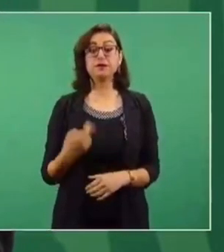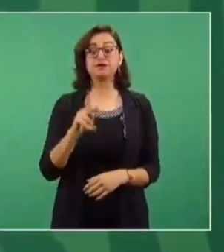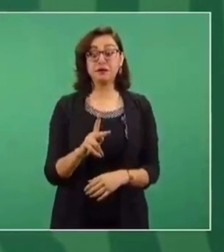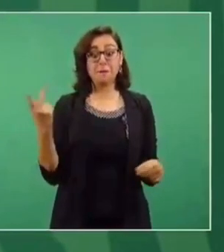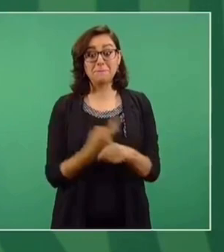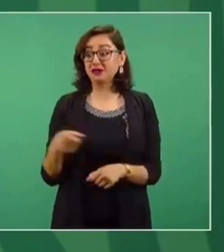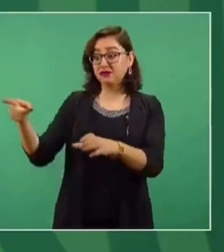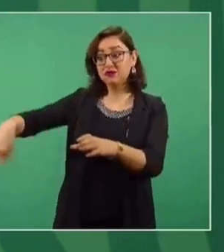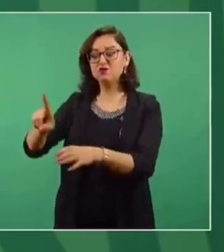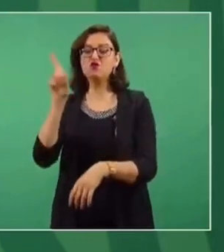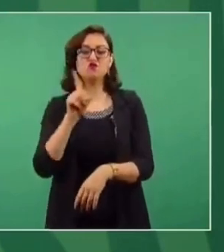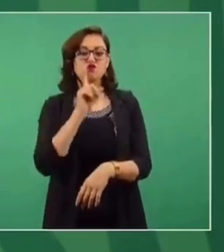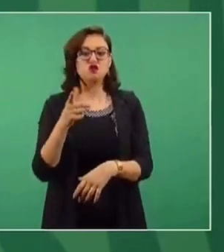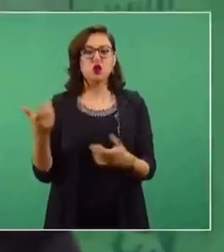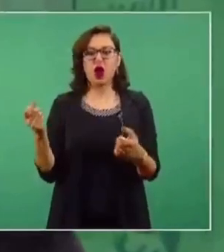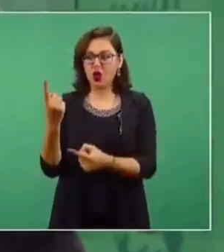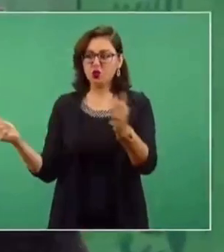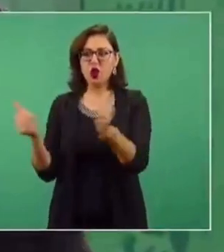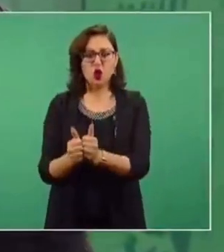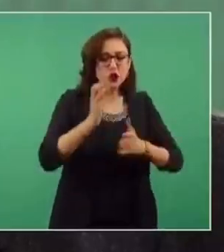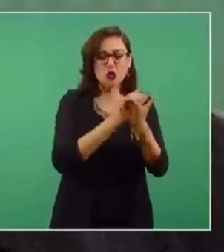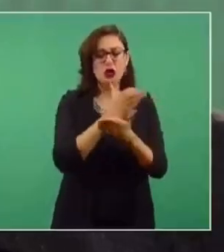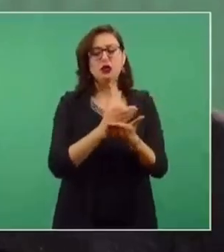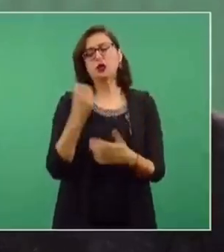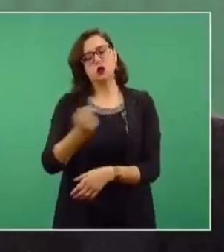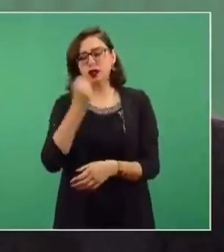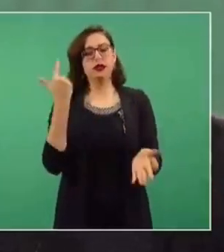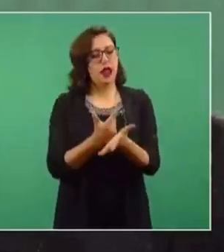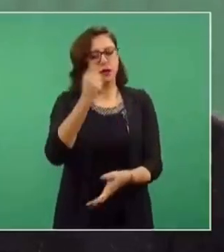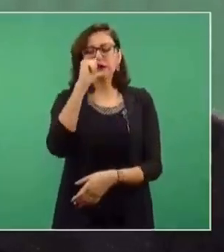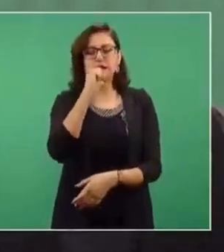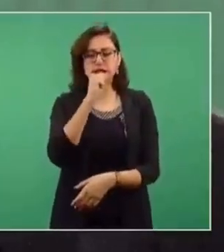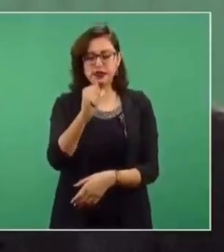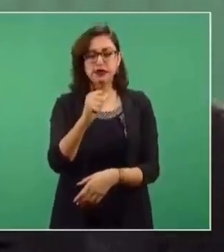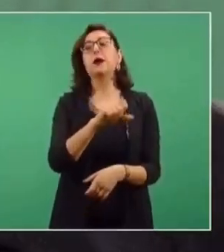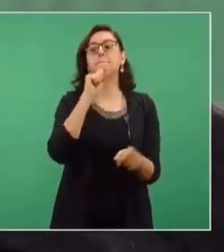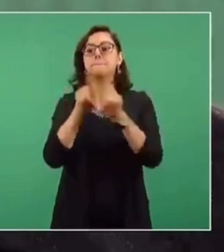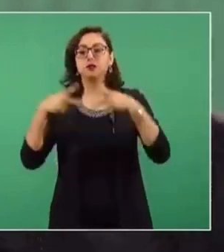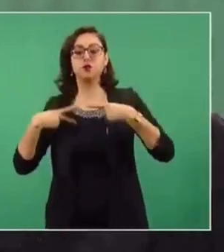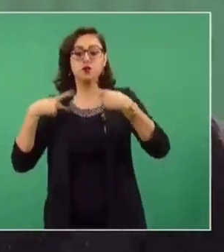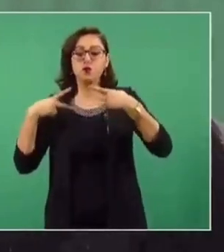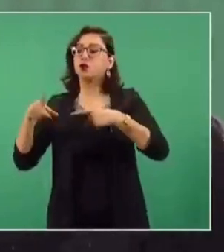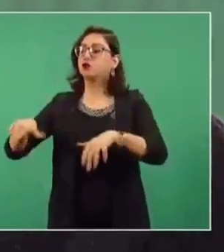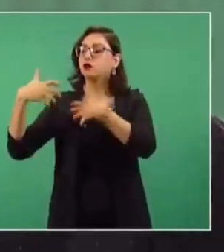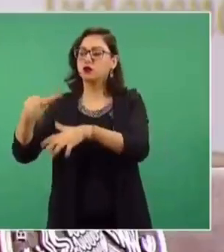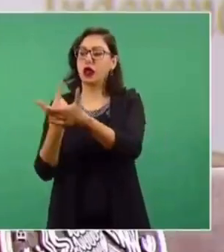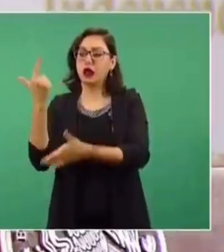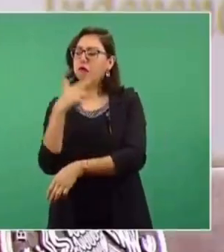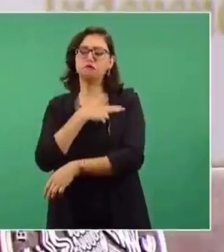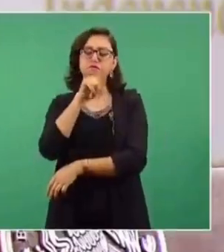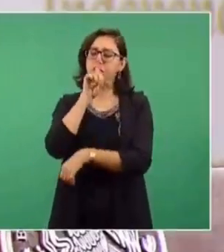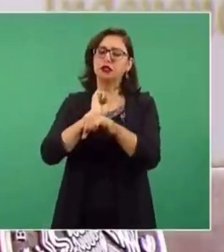sopletes y marros y martillos, afortunadamente, ni civiles ni policías